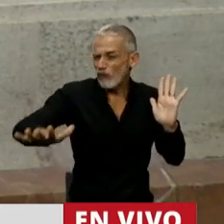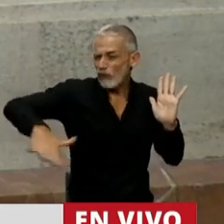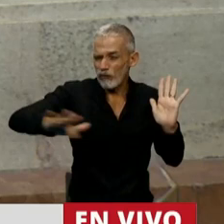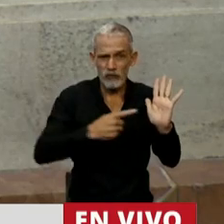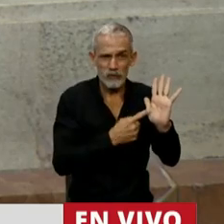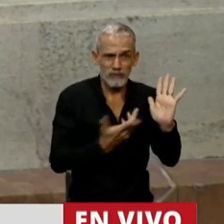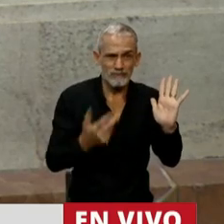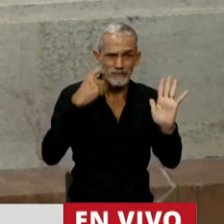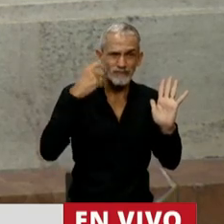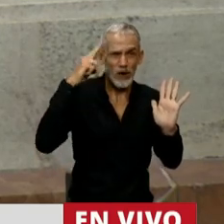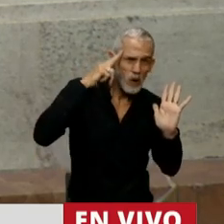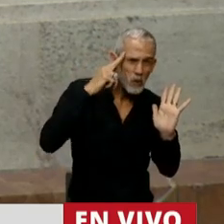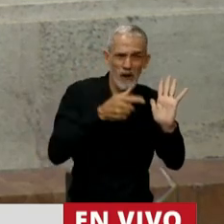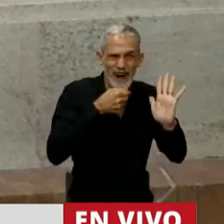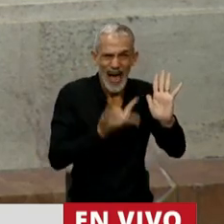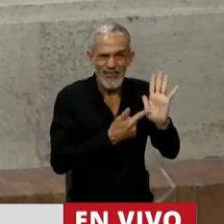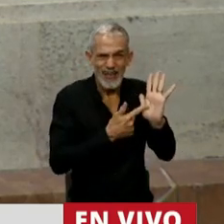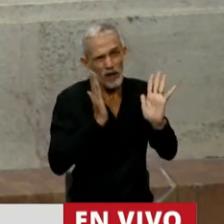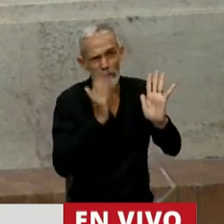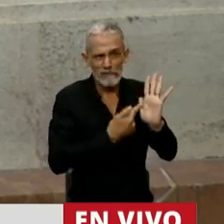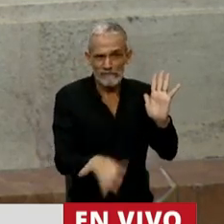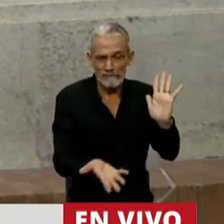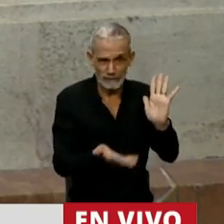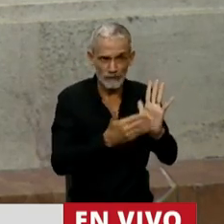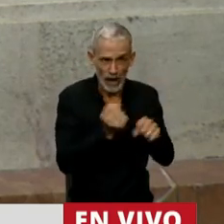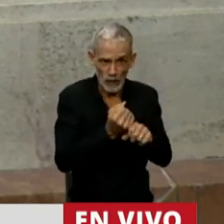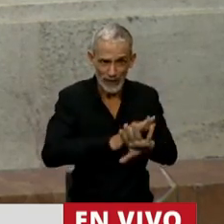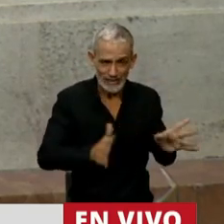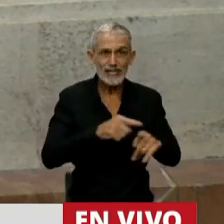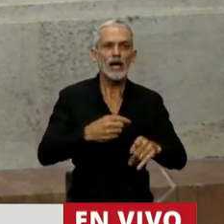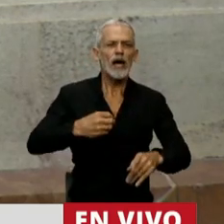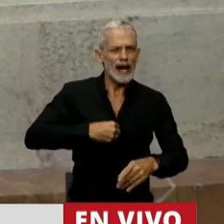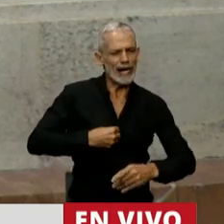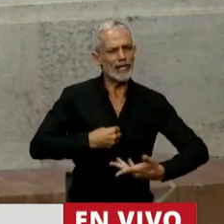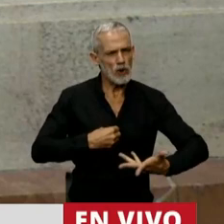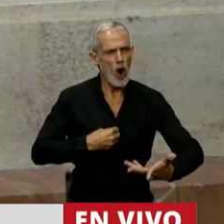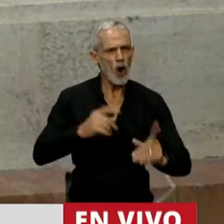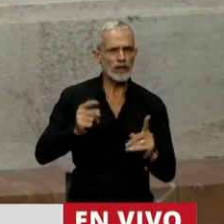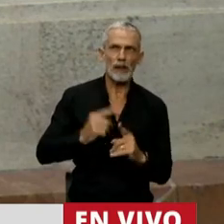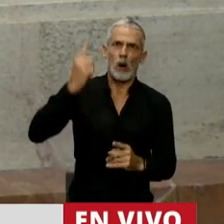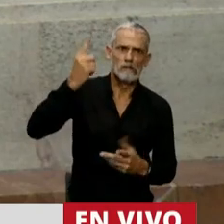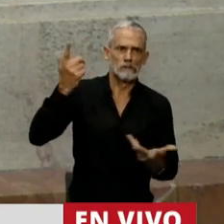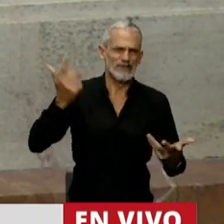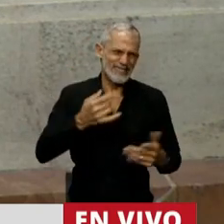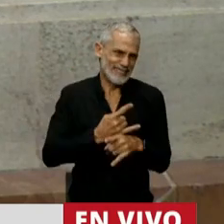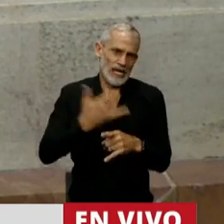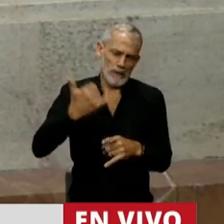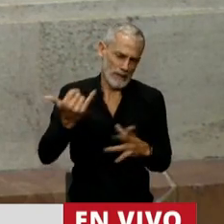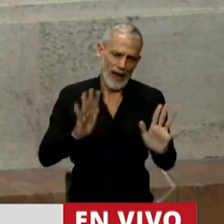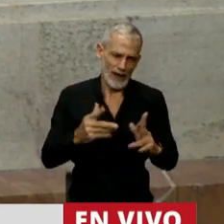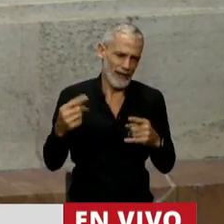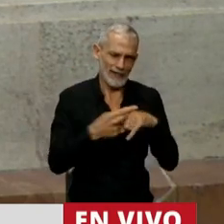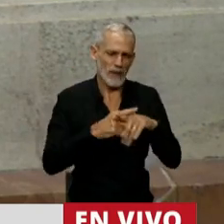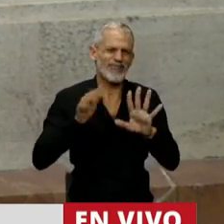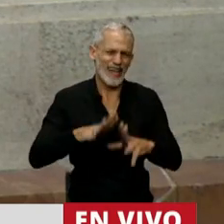Fue pobremente debatida y a los argumentos religiosos que surgieron y que siempre surgen en este tipo de